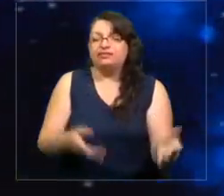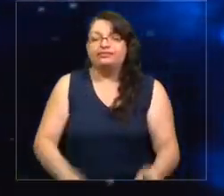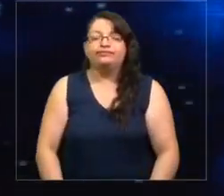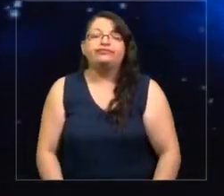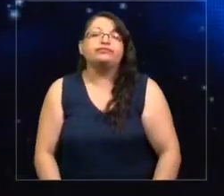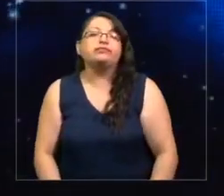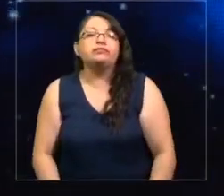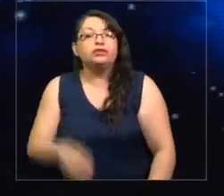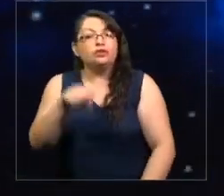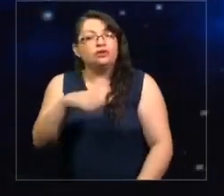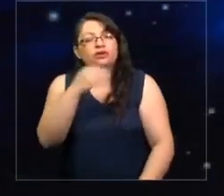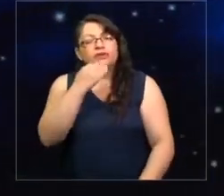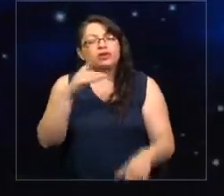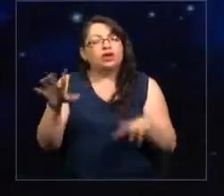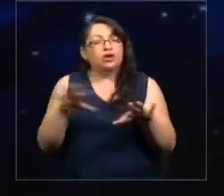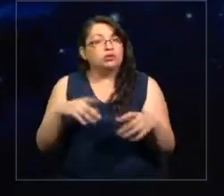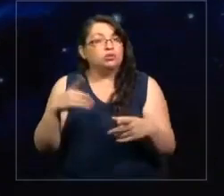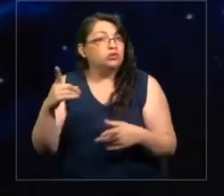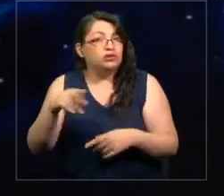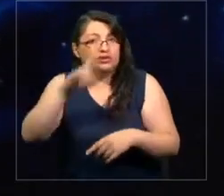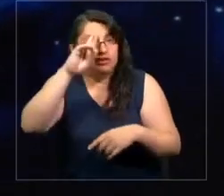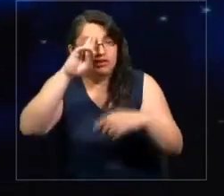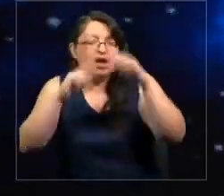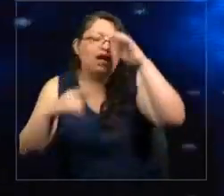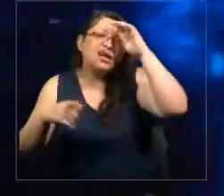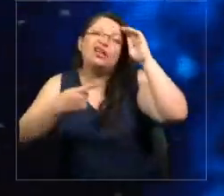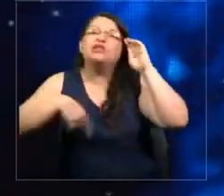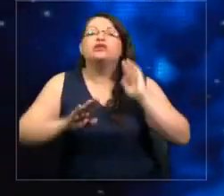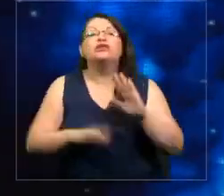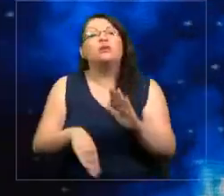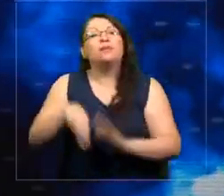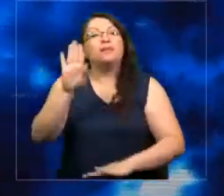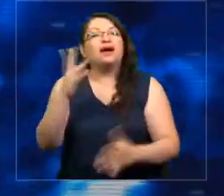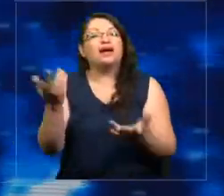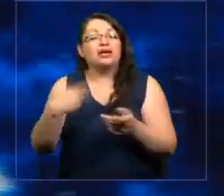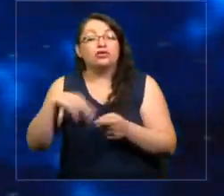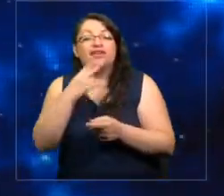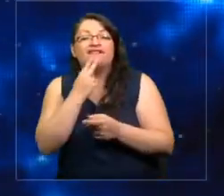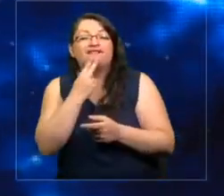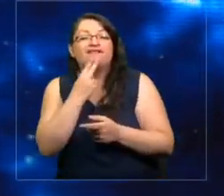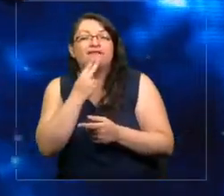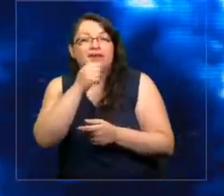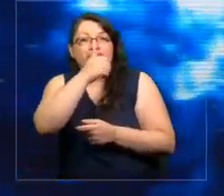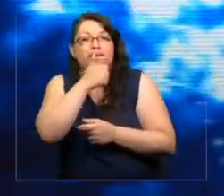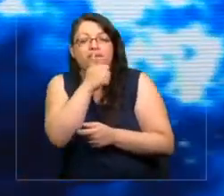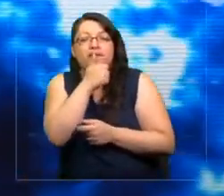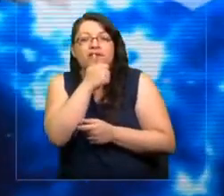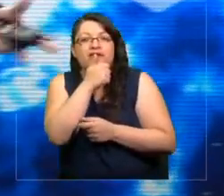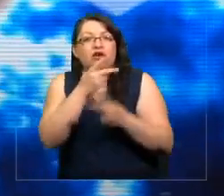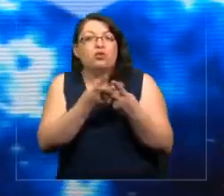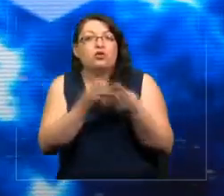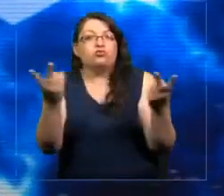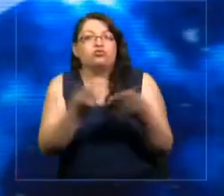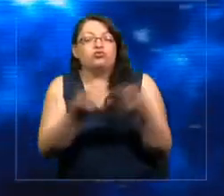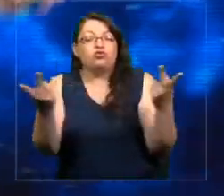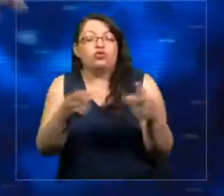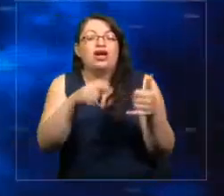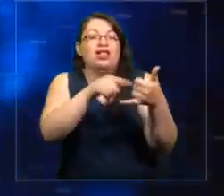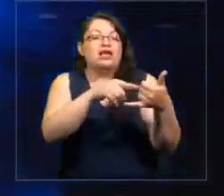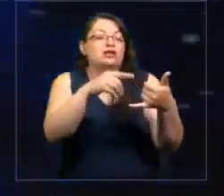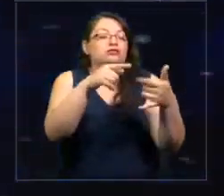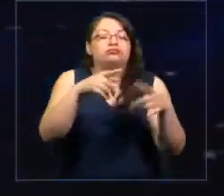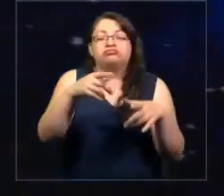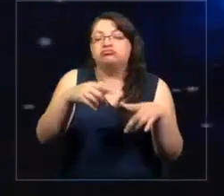Hoy pasa una cosa súper curiosa. Estamos cada vez más poniendo nuestra vida privada en estas cajas de cristal, en estas redes sociales, en estos correos